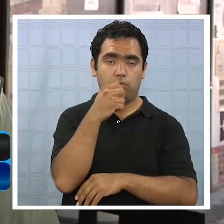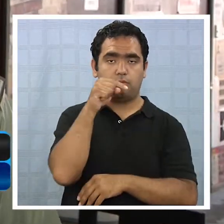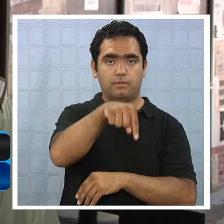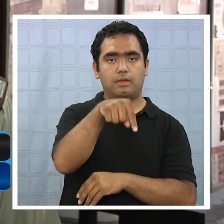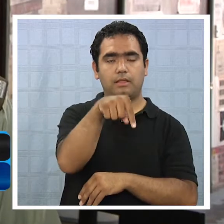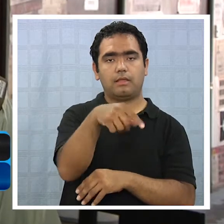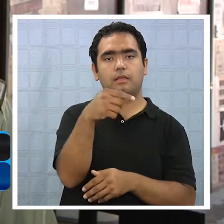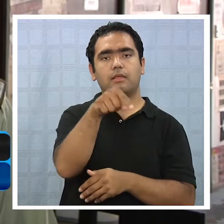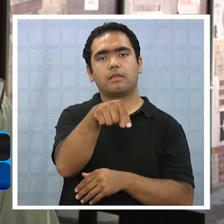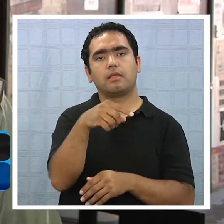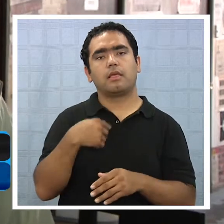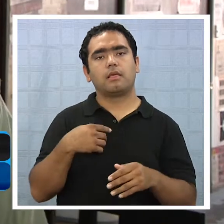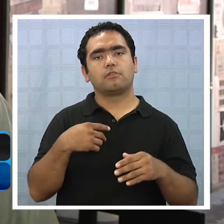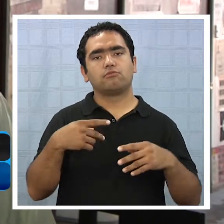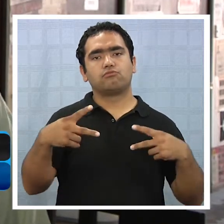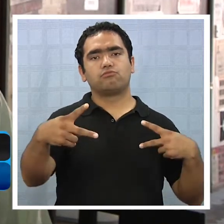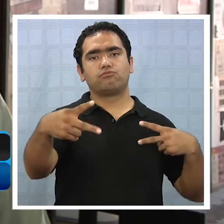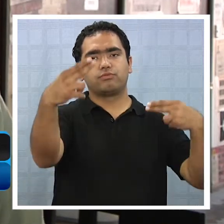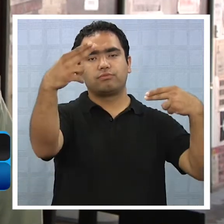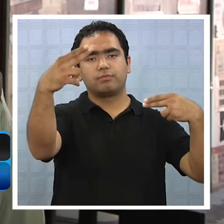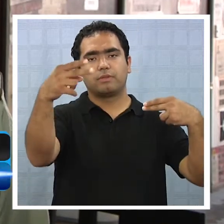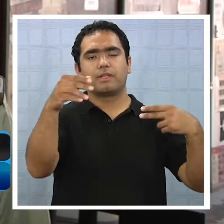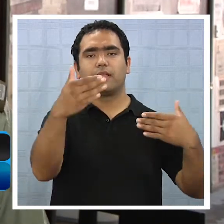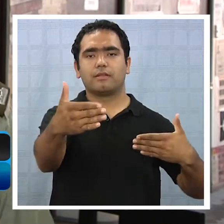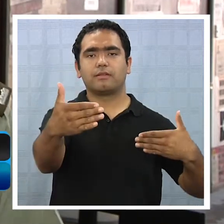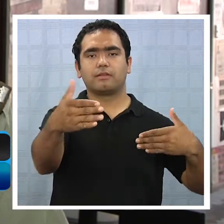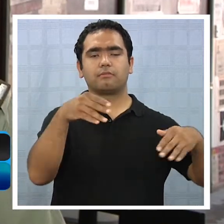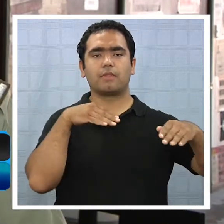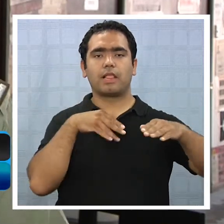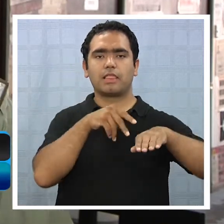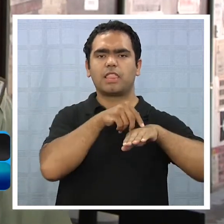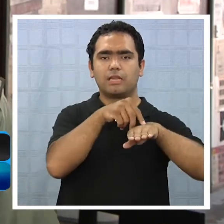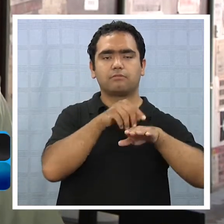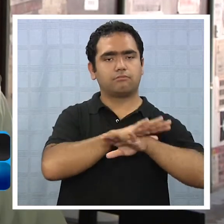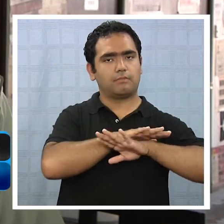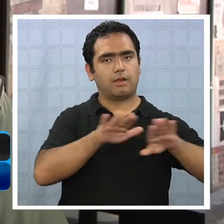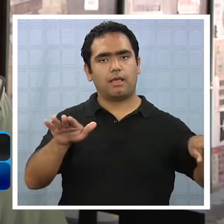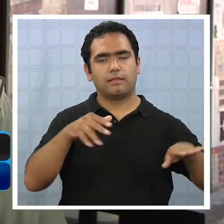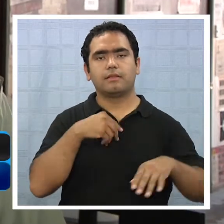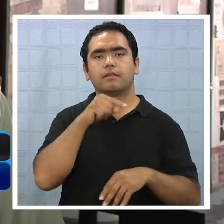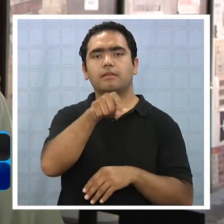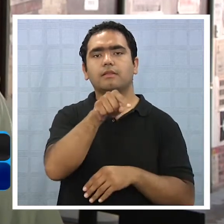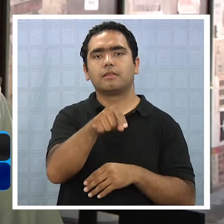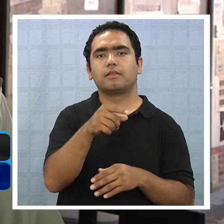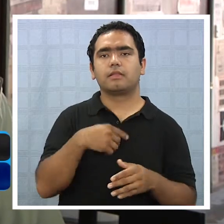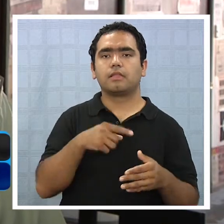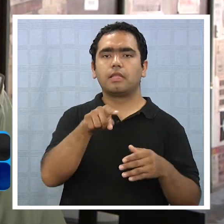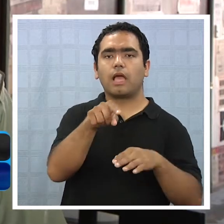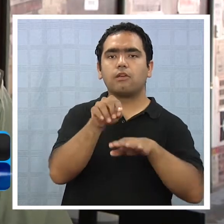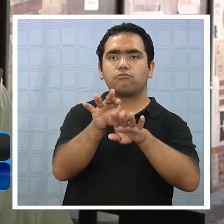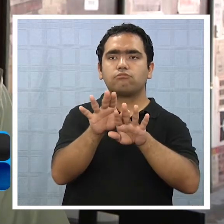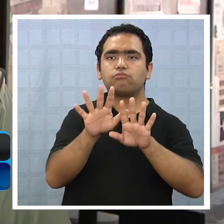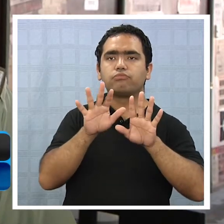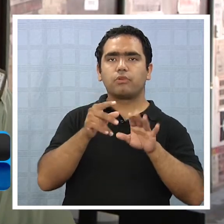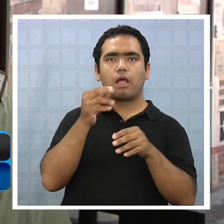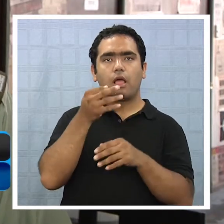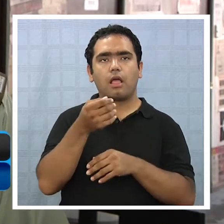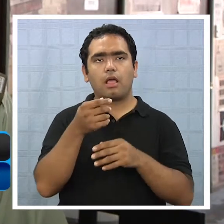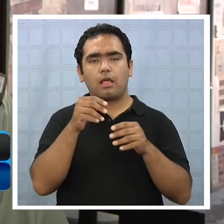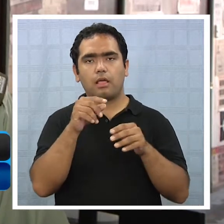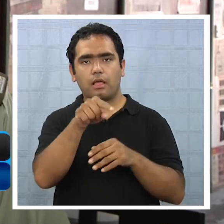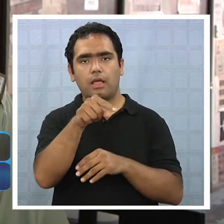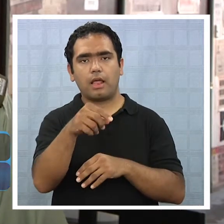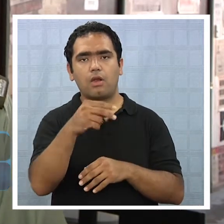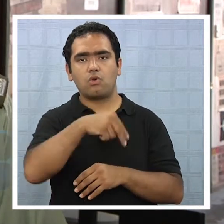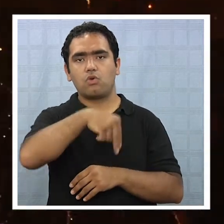se corta el tránsito en Cepes de González y se direcciona hacia el oriente. Y por el costado norte